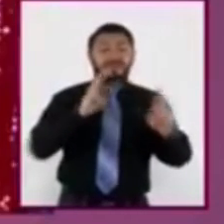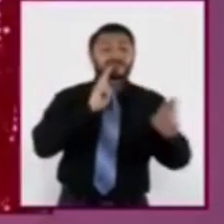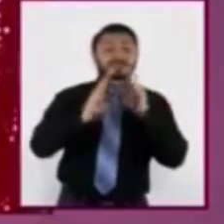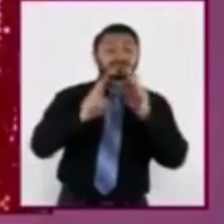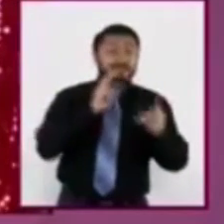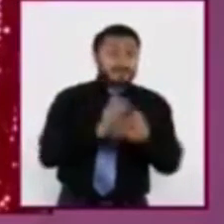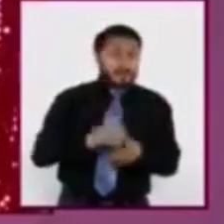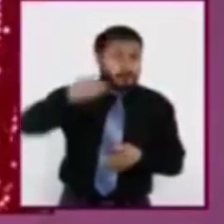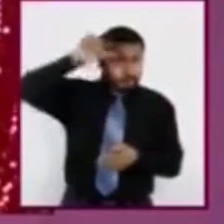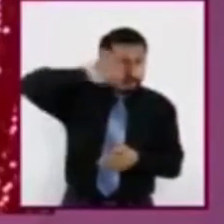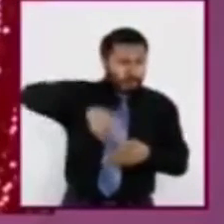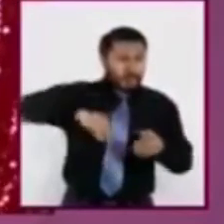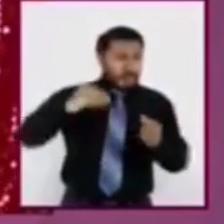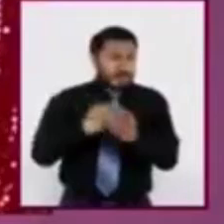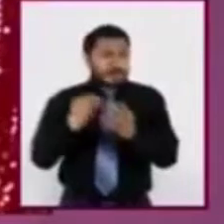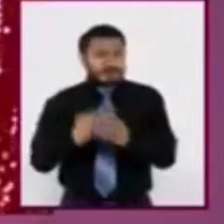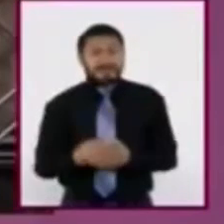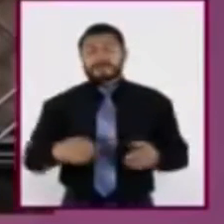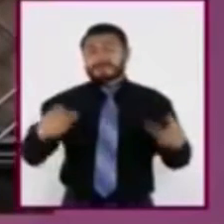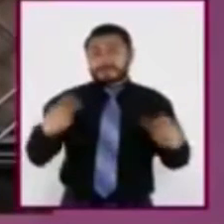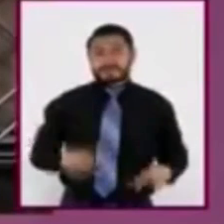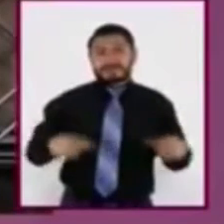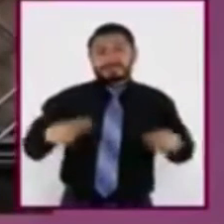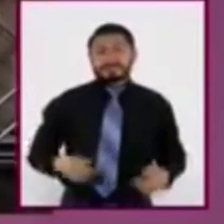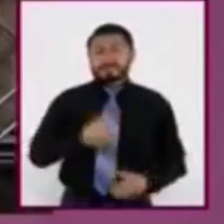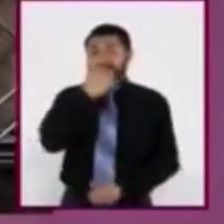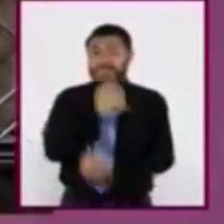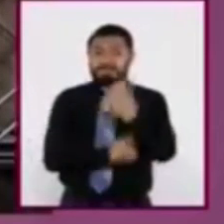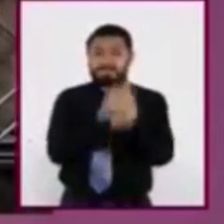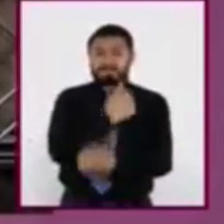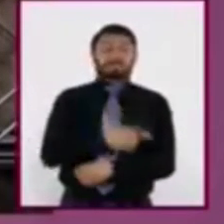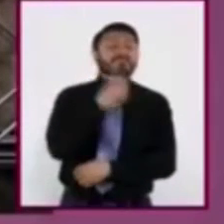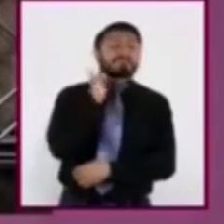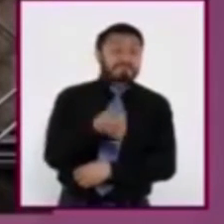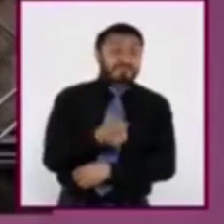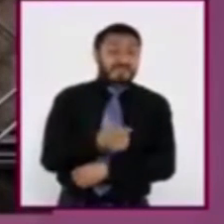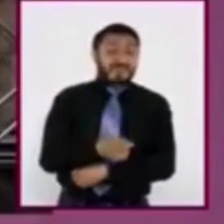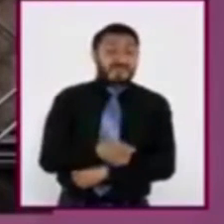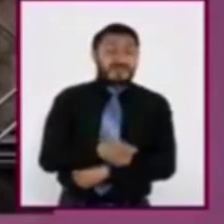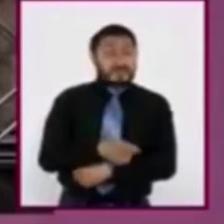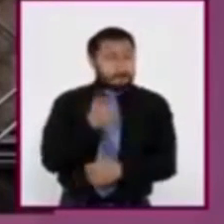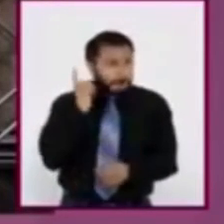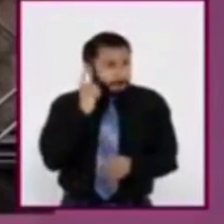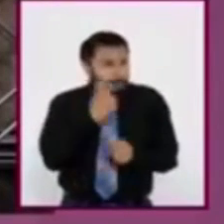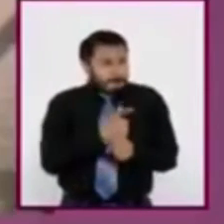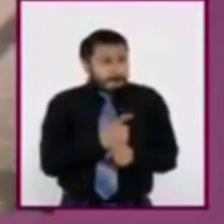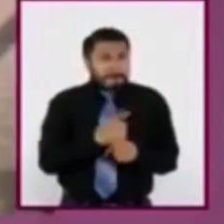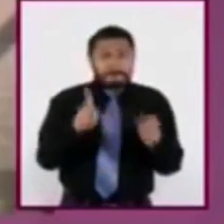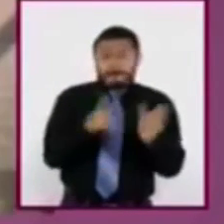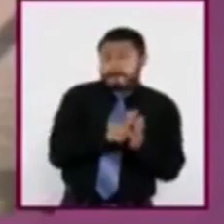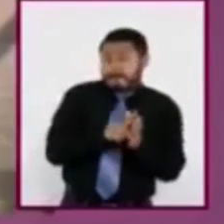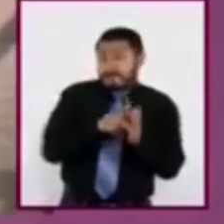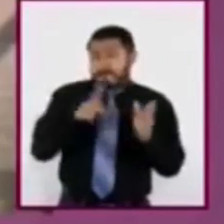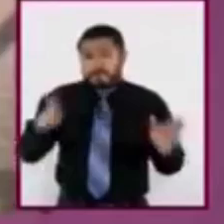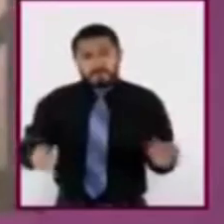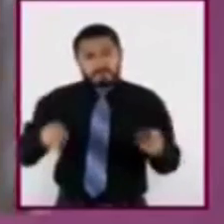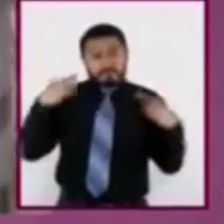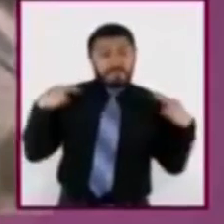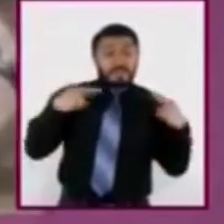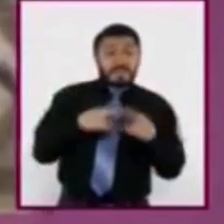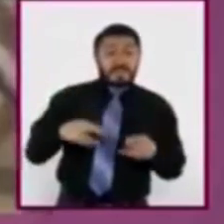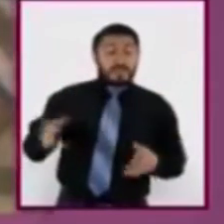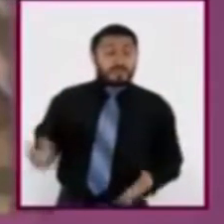En esta ocasión, nuestros concursantes son... Notable periodista, editora, profesora y